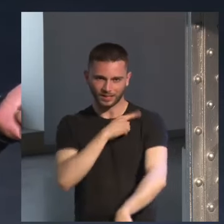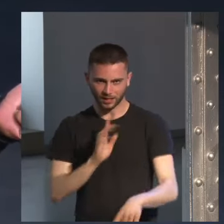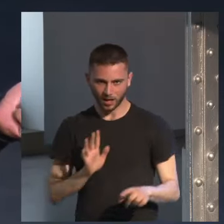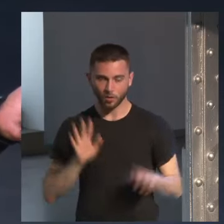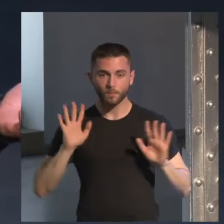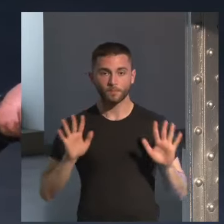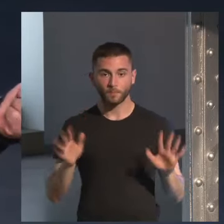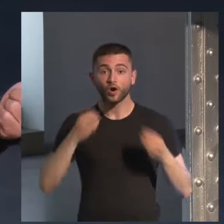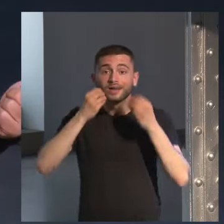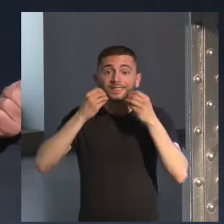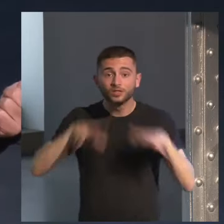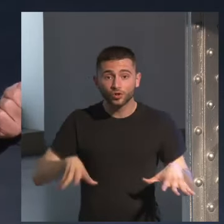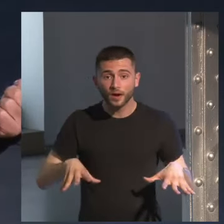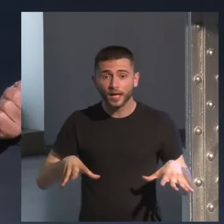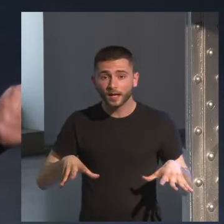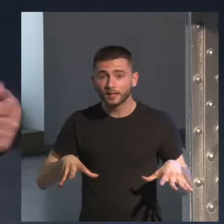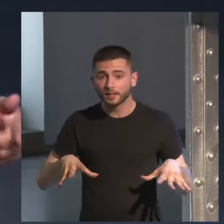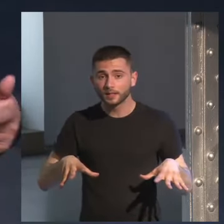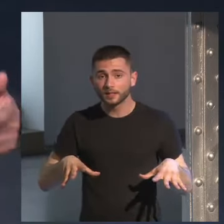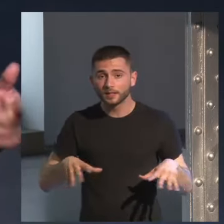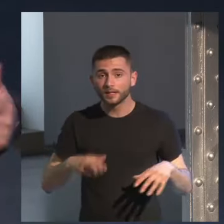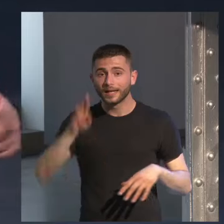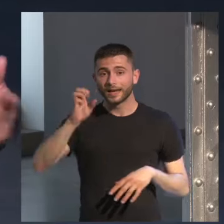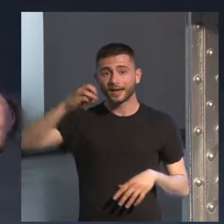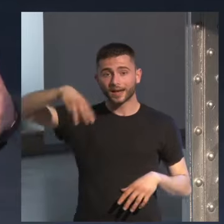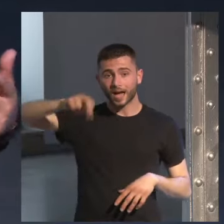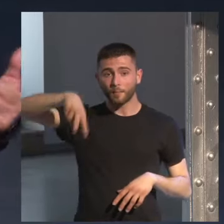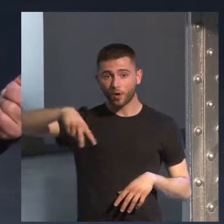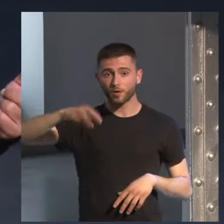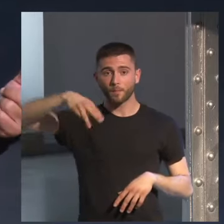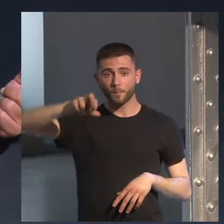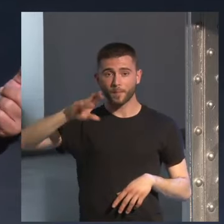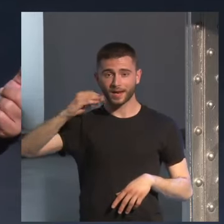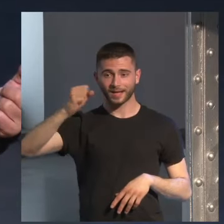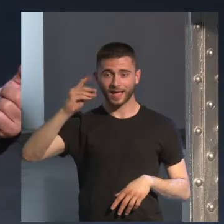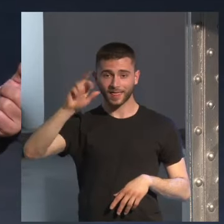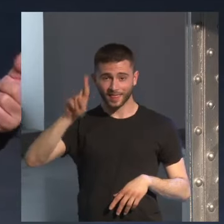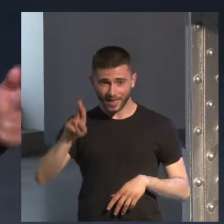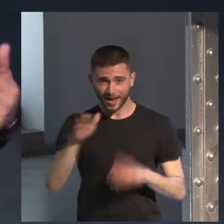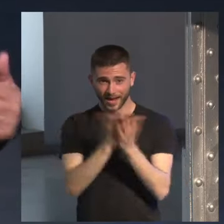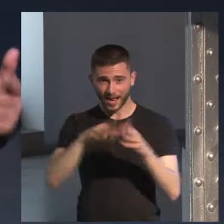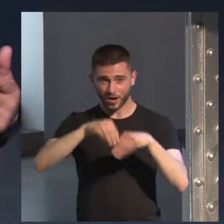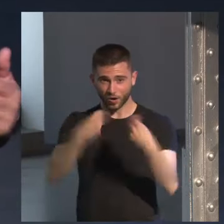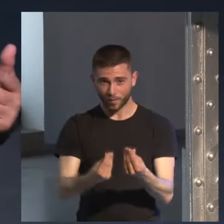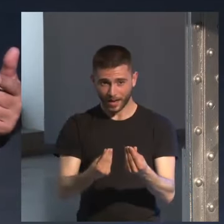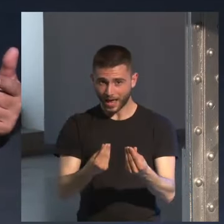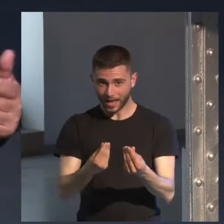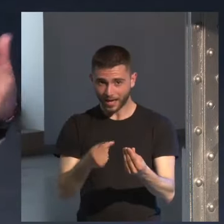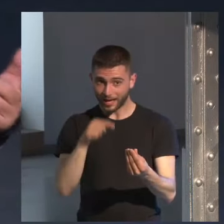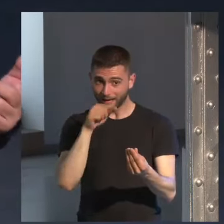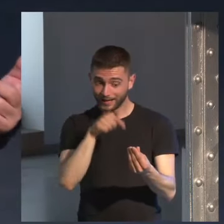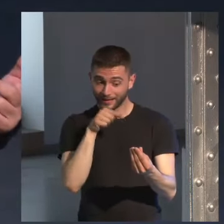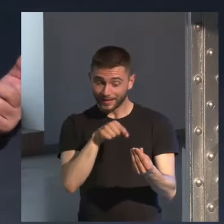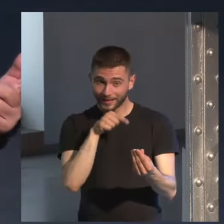pero pero la historia ese Ramón Mercader que yo cuento en esa novela no es el Ramón Mercader